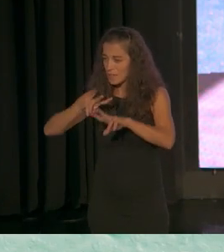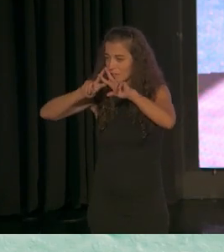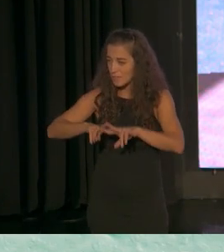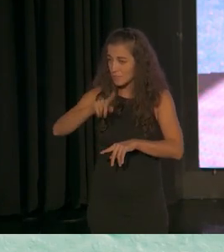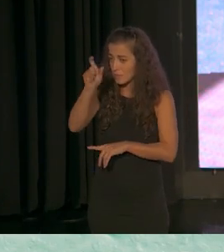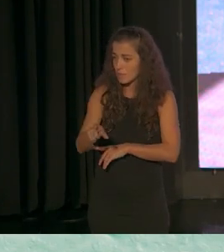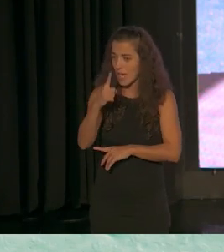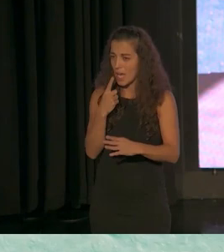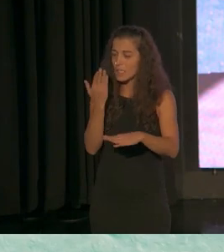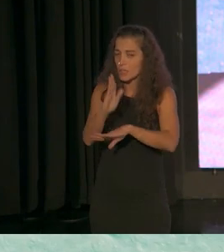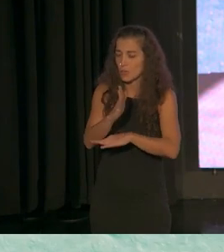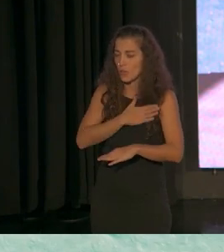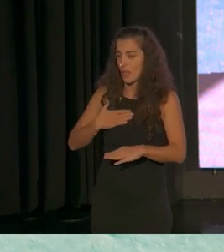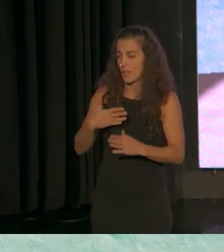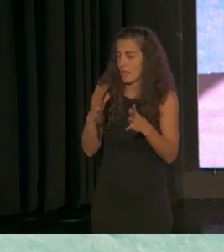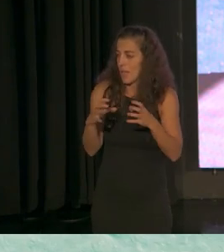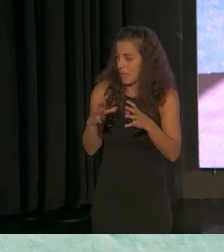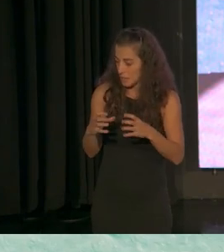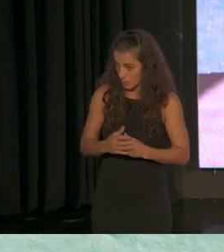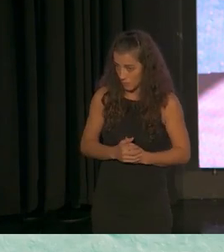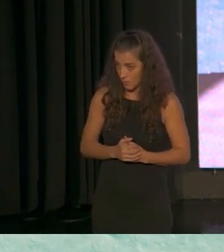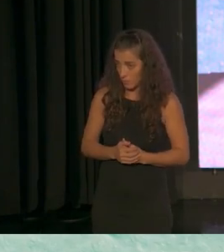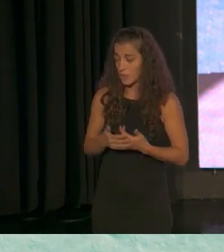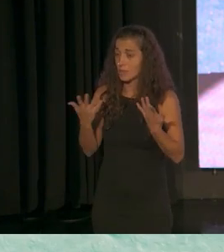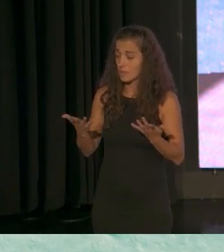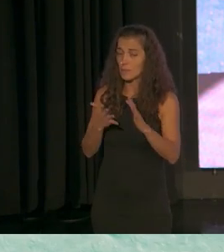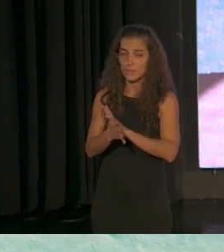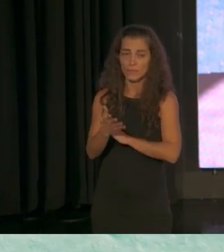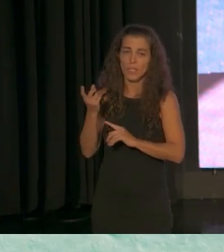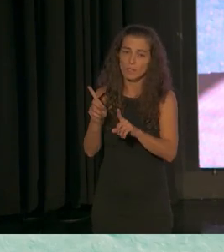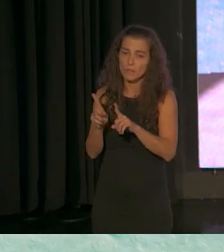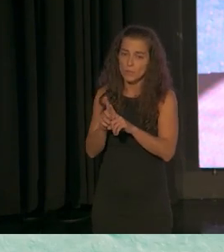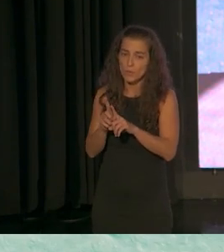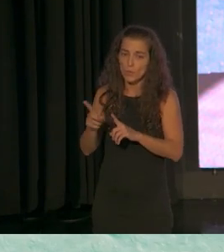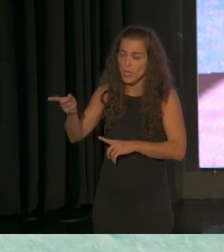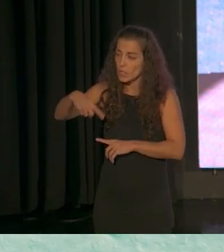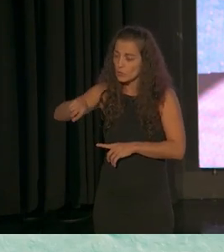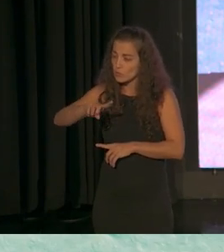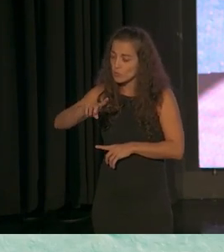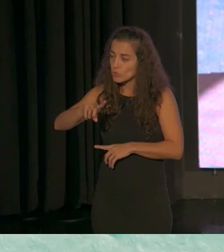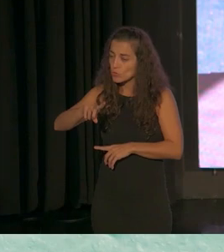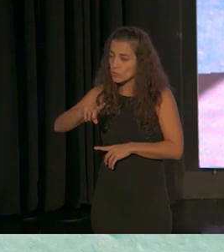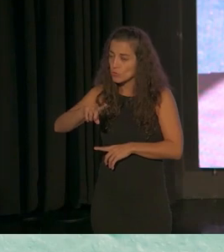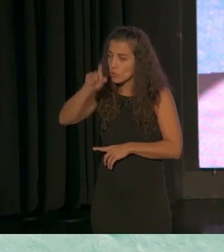predisposición y sobre todo que quiere decir predisposición que crean en el hijo que